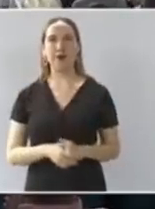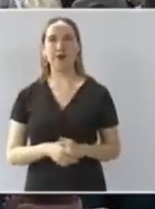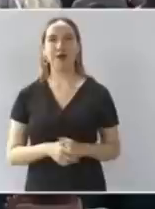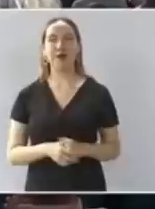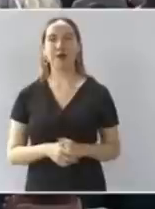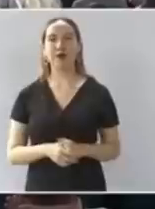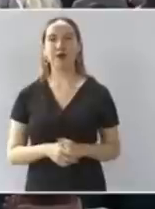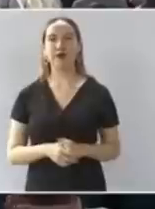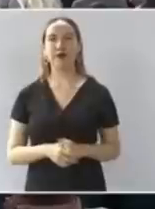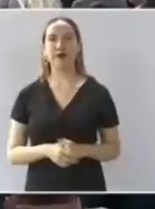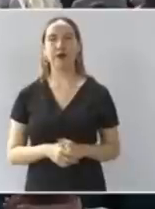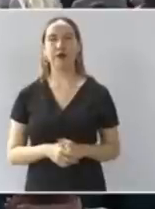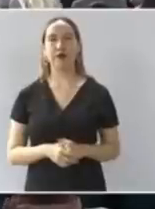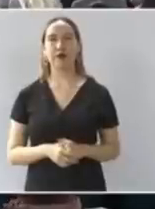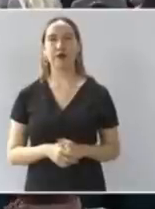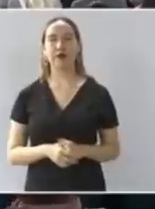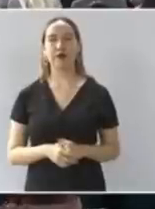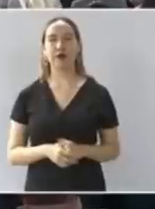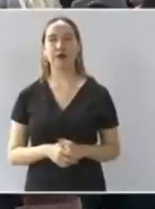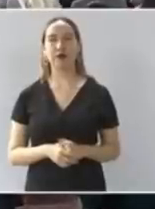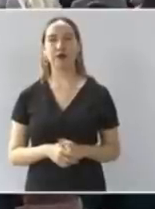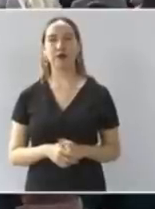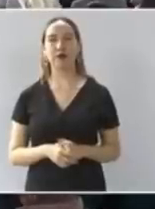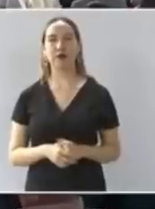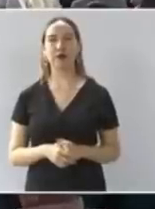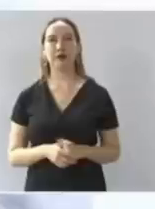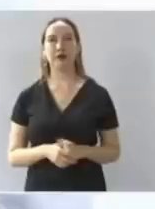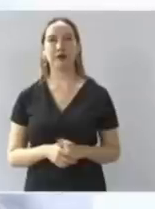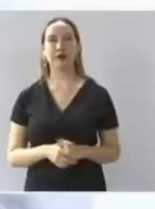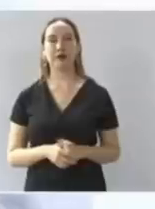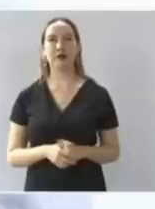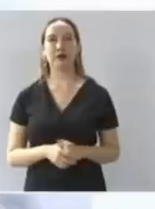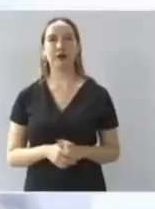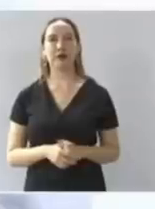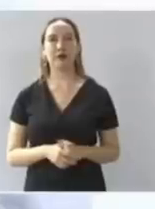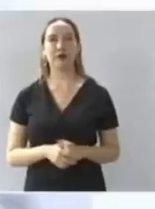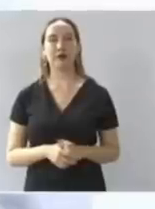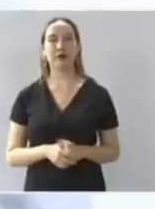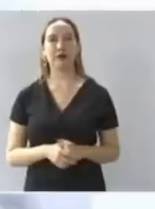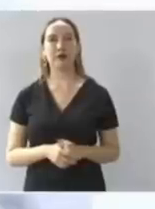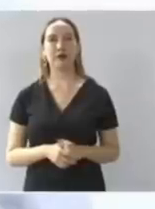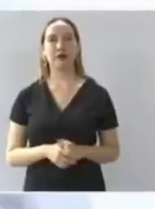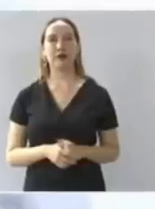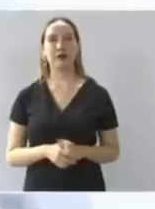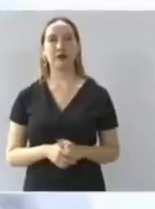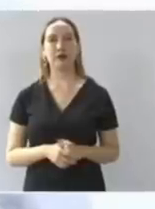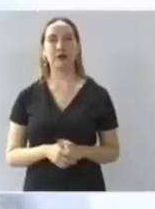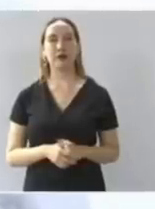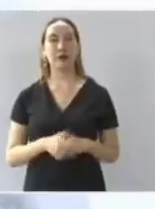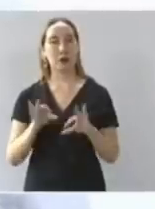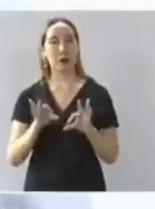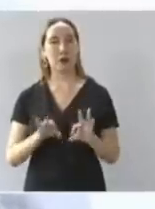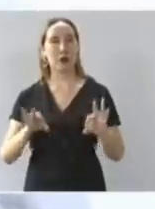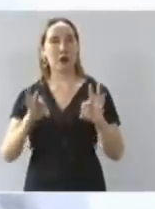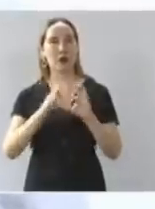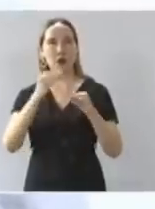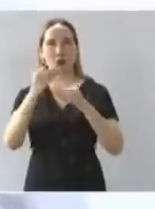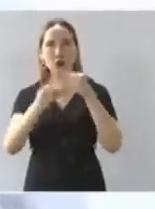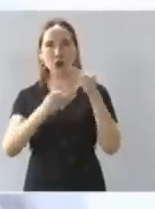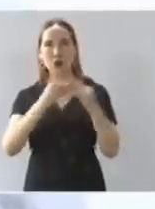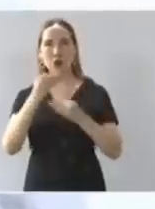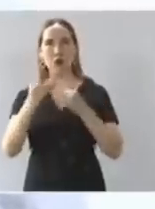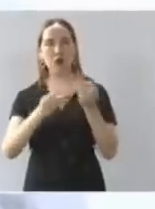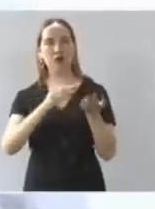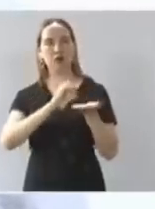van a tener su fertilizante el abono para las plantas porque a